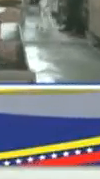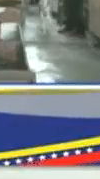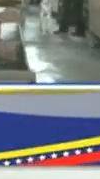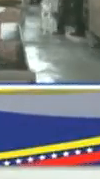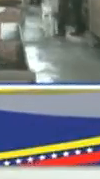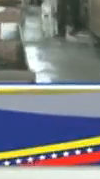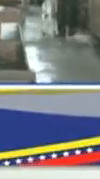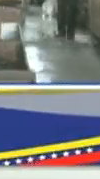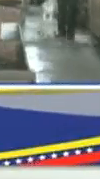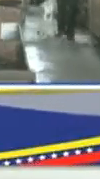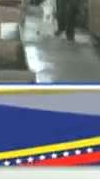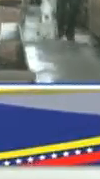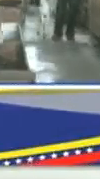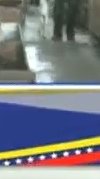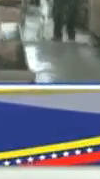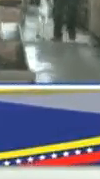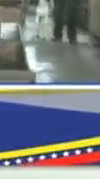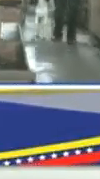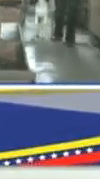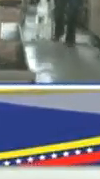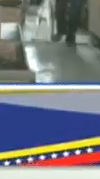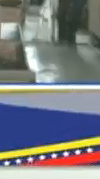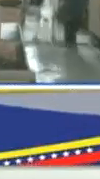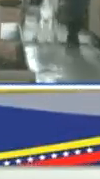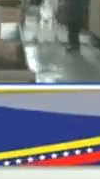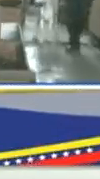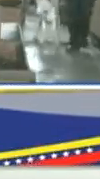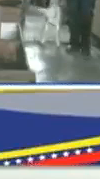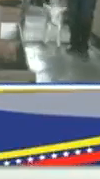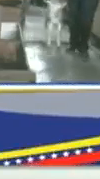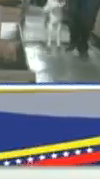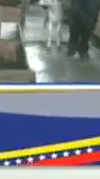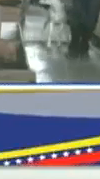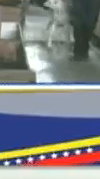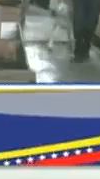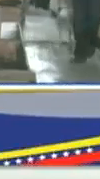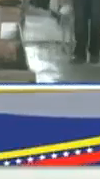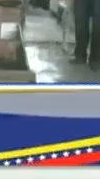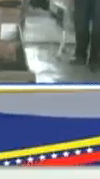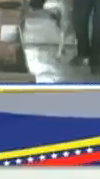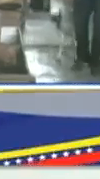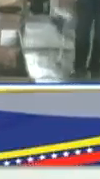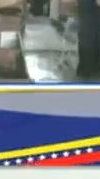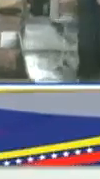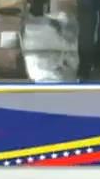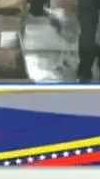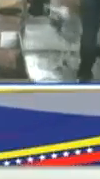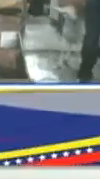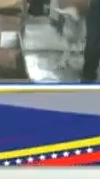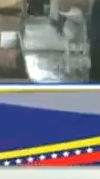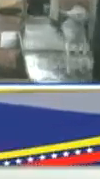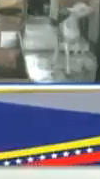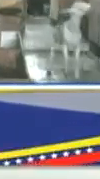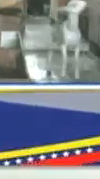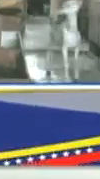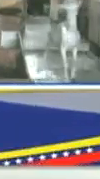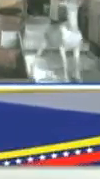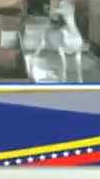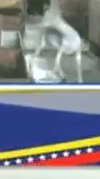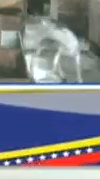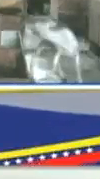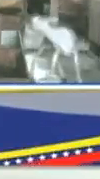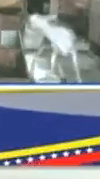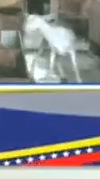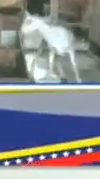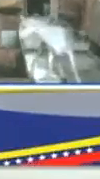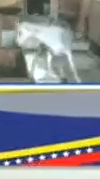la calidad de los rebaños nacionales. Le he dado la autorización a avancen, tómese la medida, la medida,